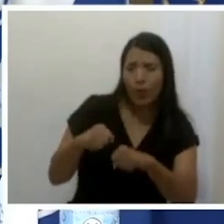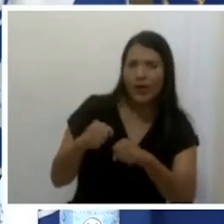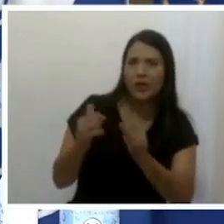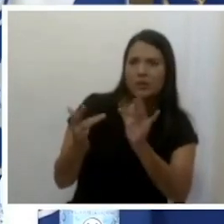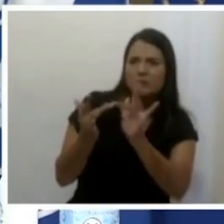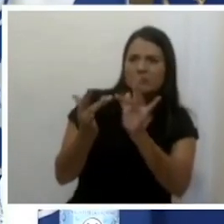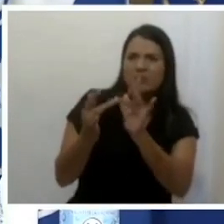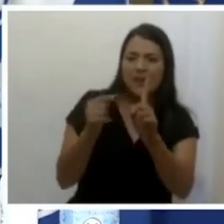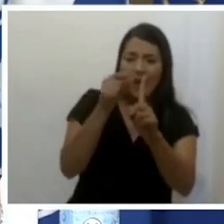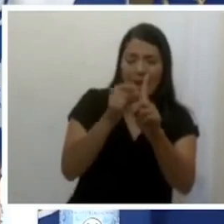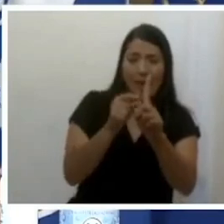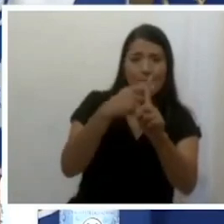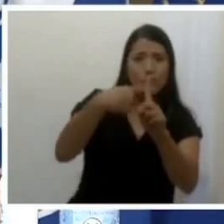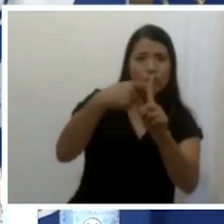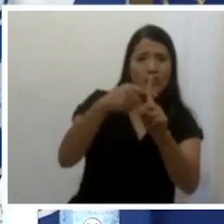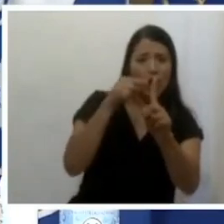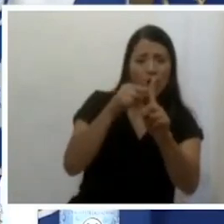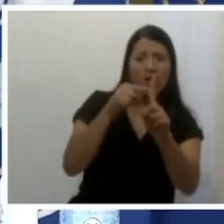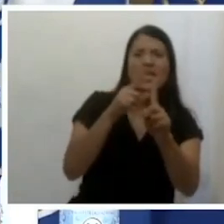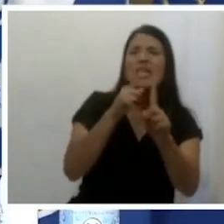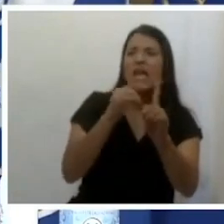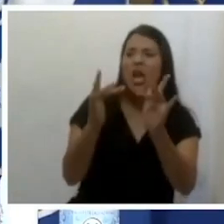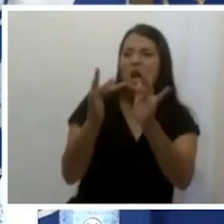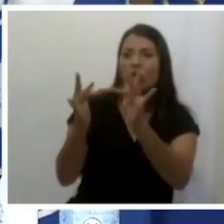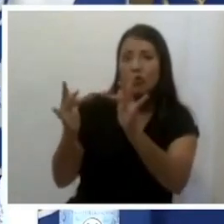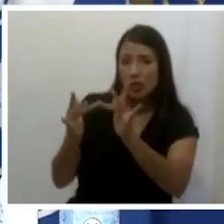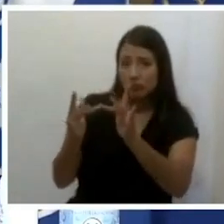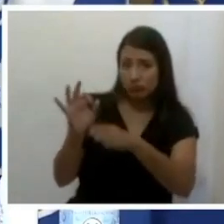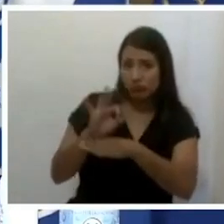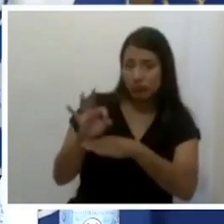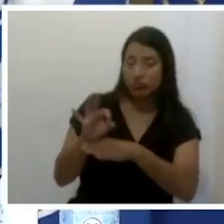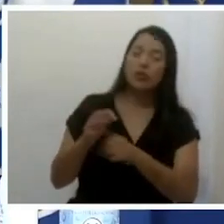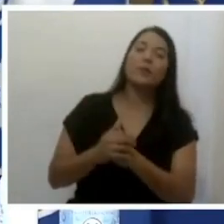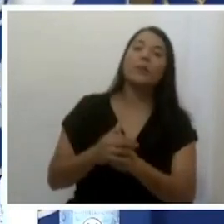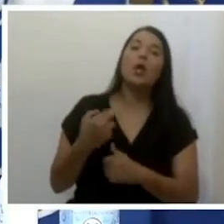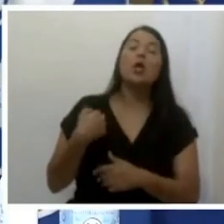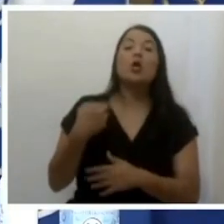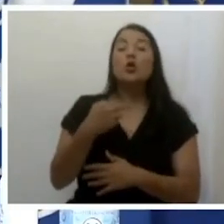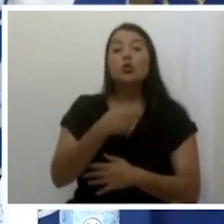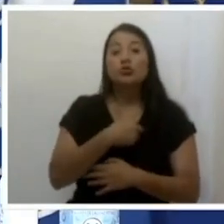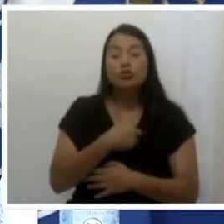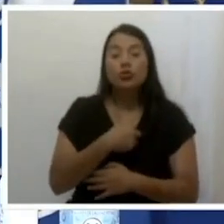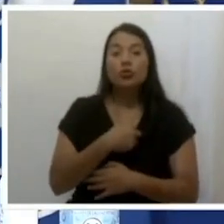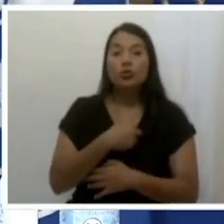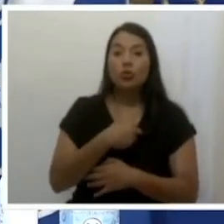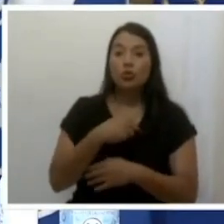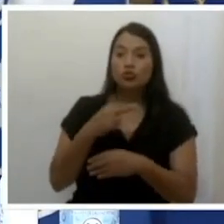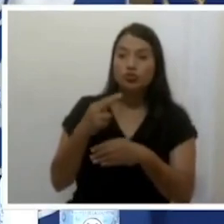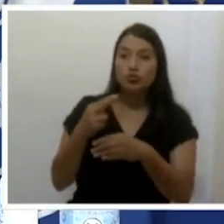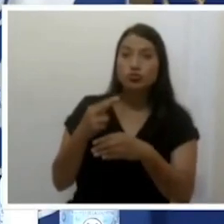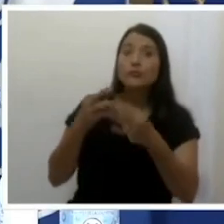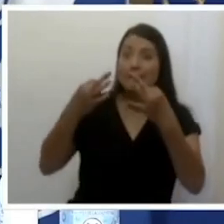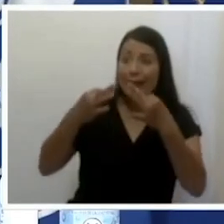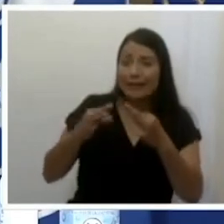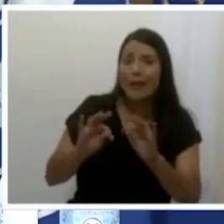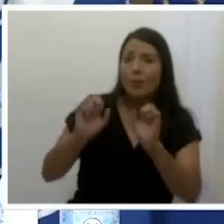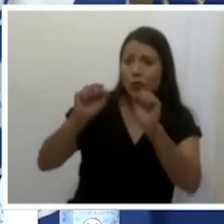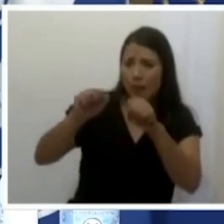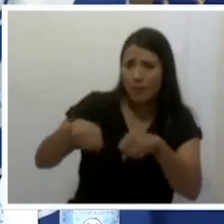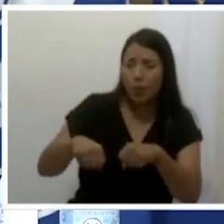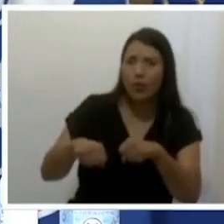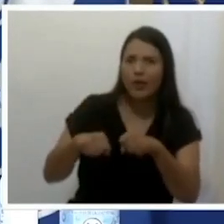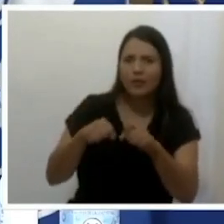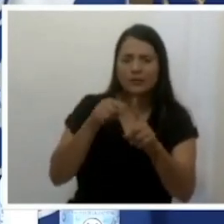disponibles en el mundo que se han usado para ese propósito de darle seguimiento a casos